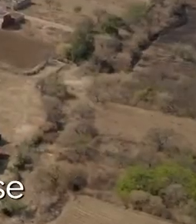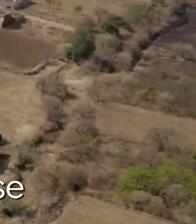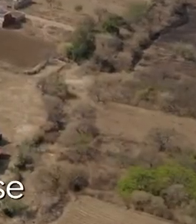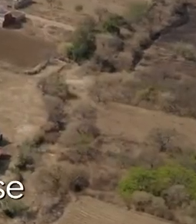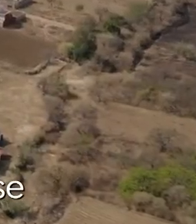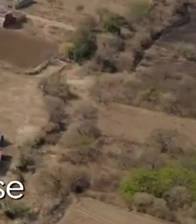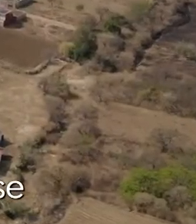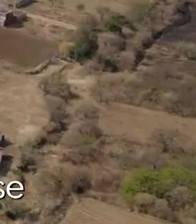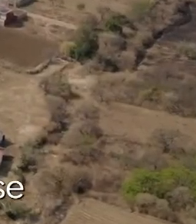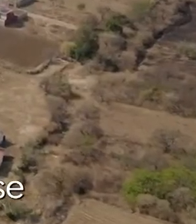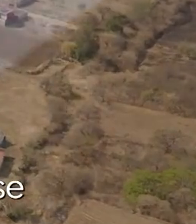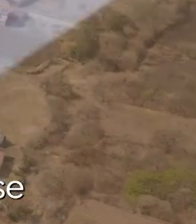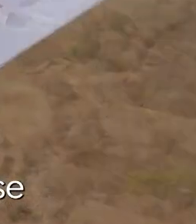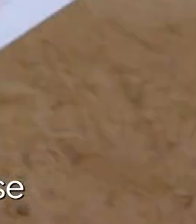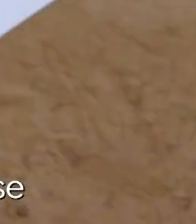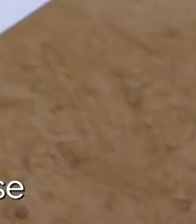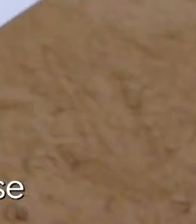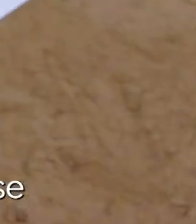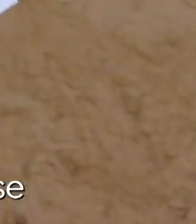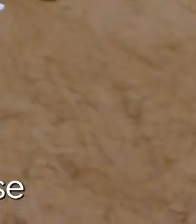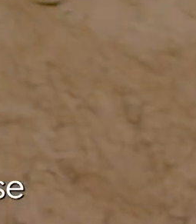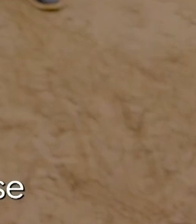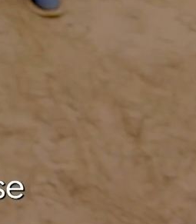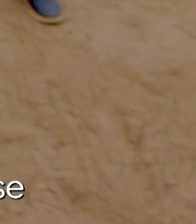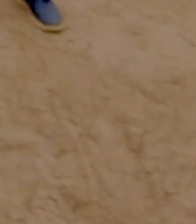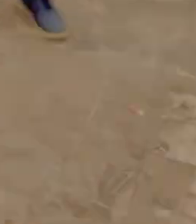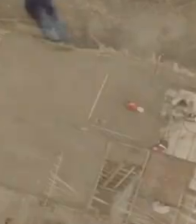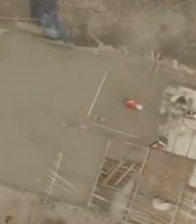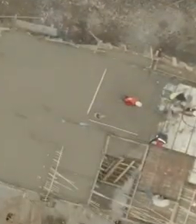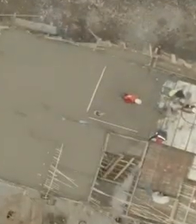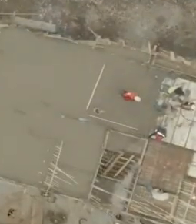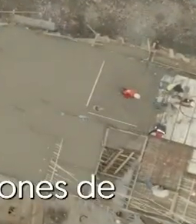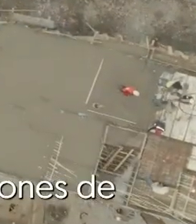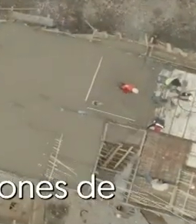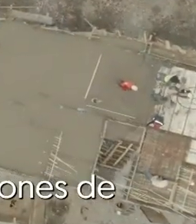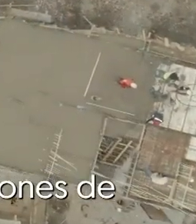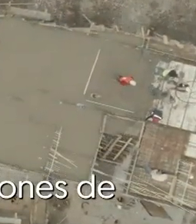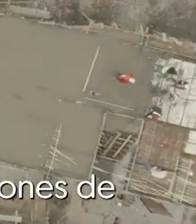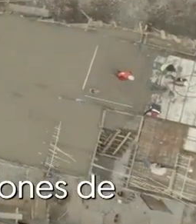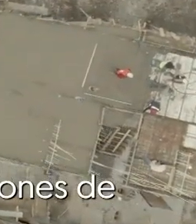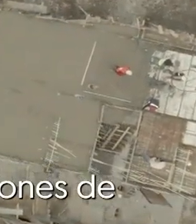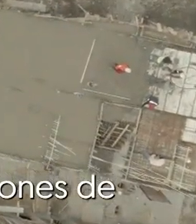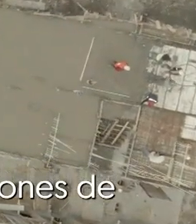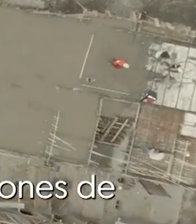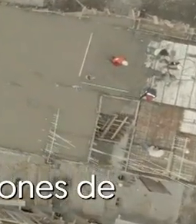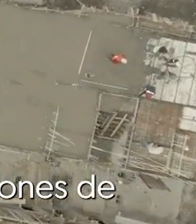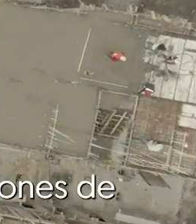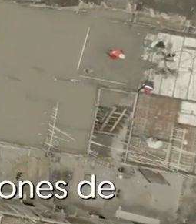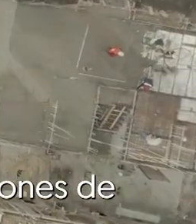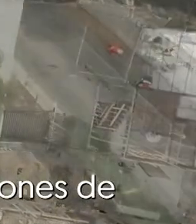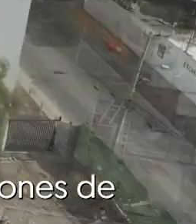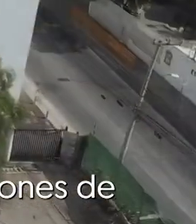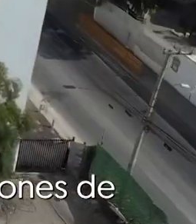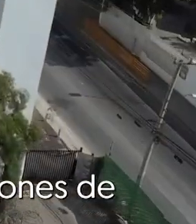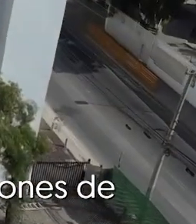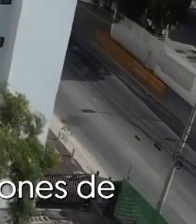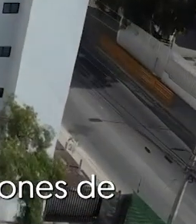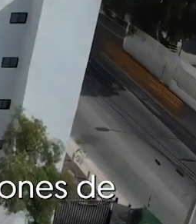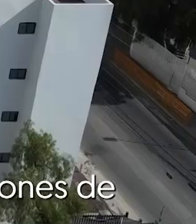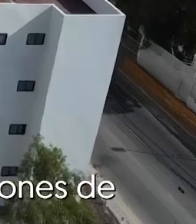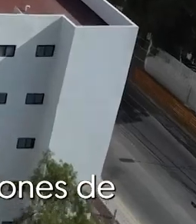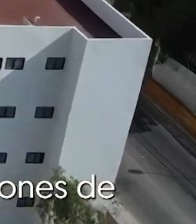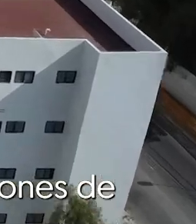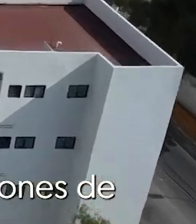mientras que otras podrán alquilarse con opción a compra. Su construcción permitirá generar 6